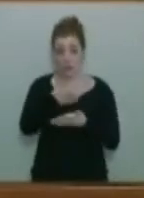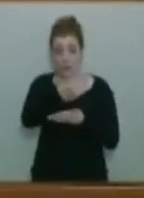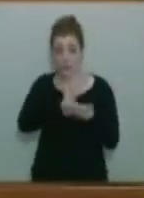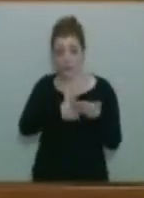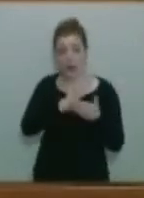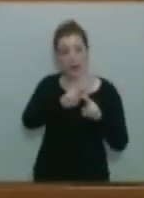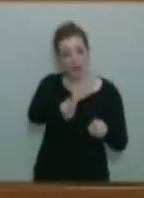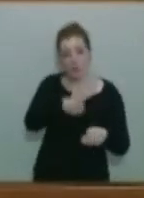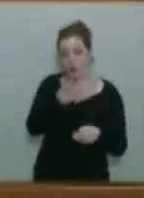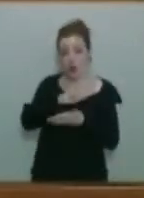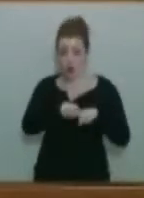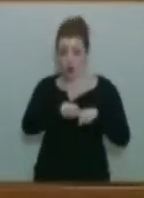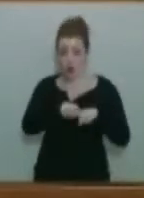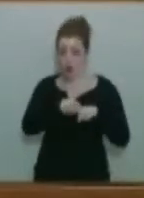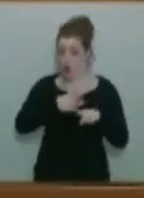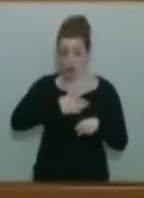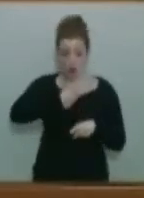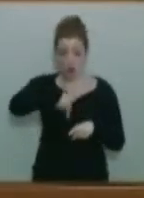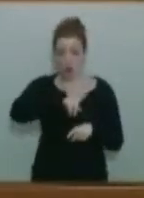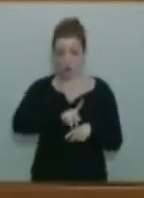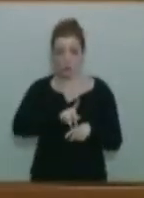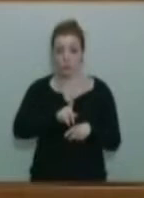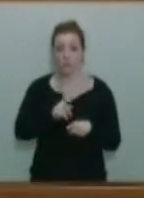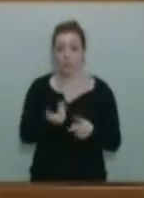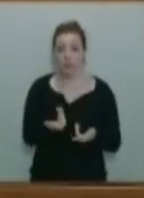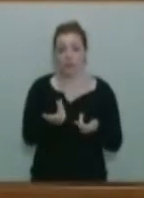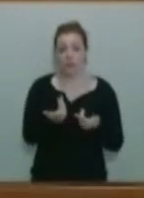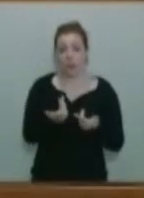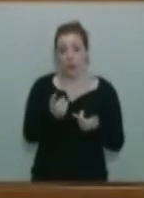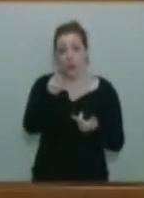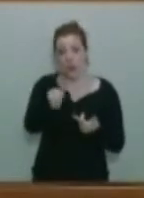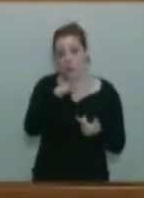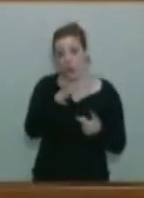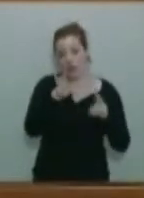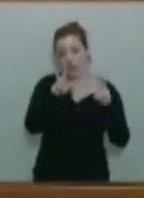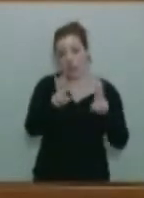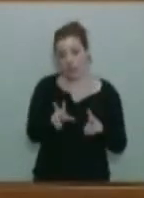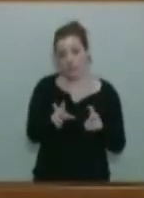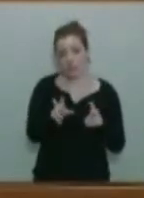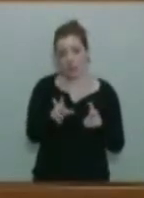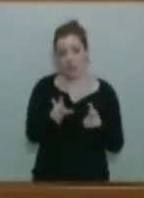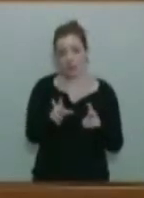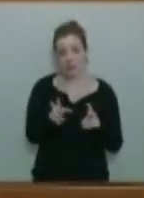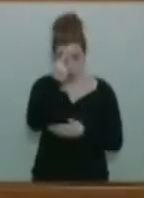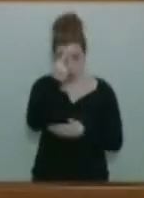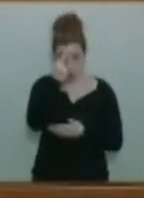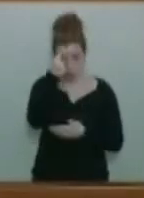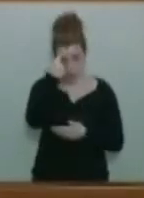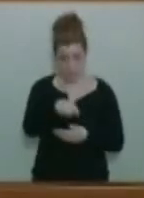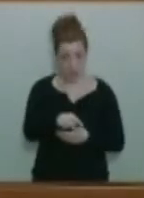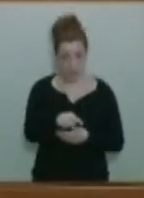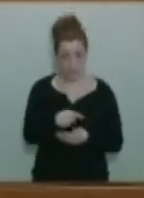y entre los retrasos que este primer proyecto ha tenido de por sí, entre otras cosas, por circunstancia de sobras conocidas por todos, que no voy a